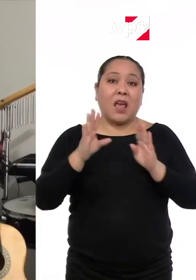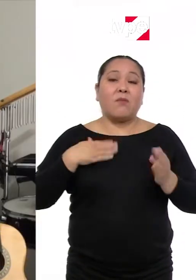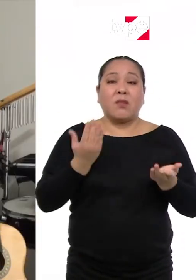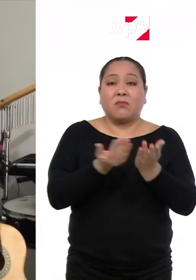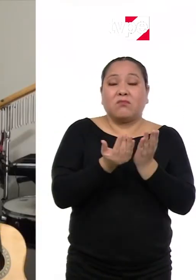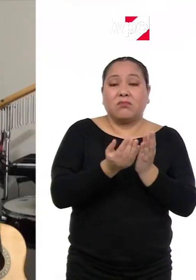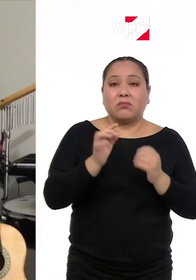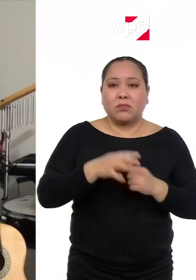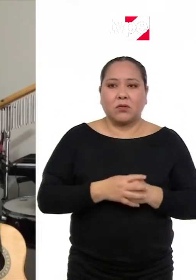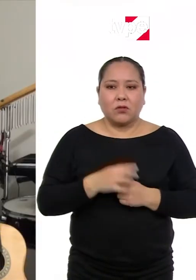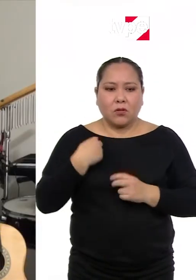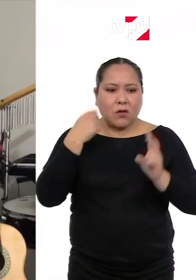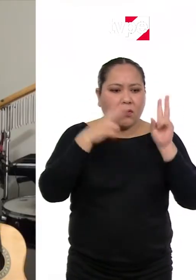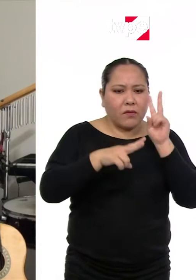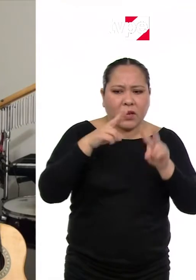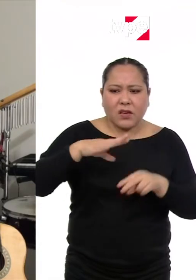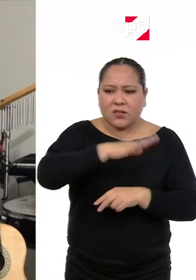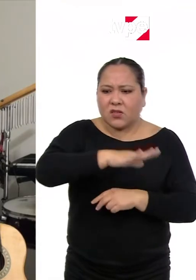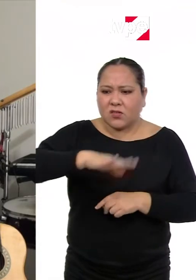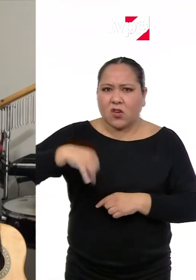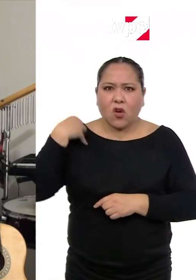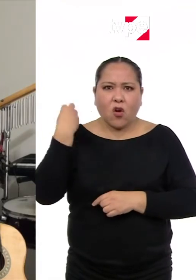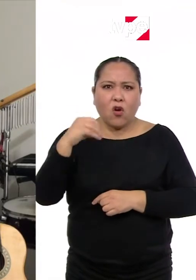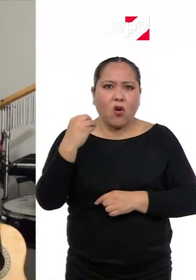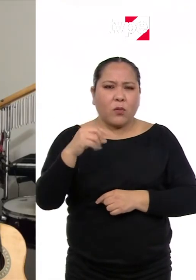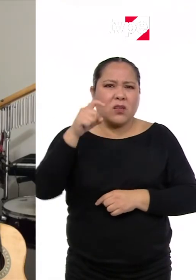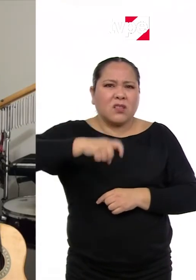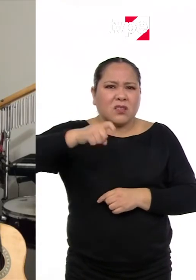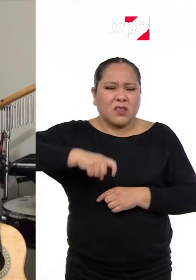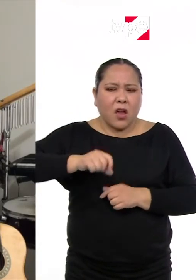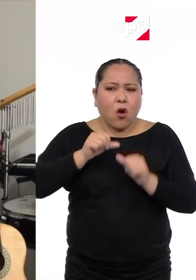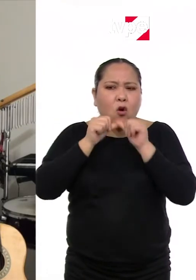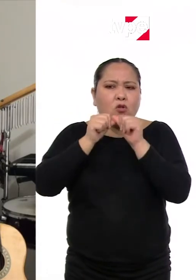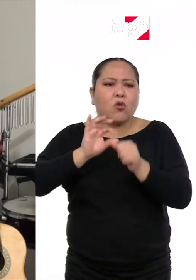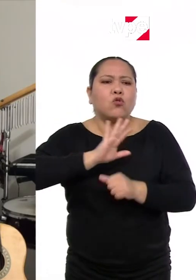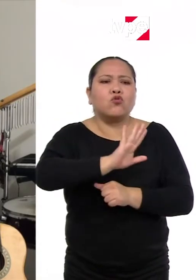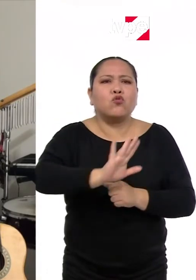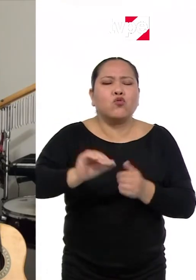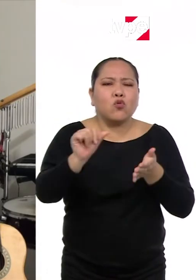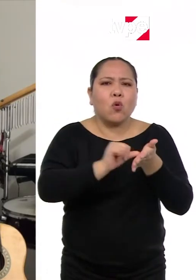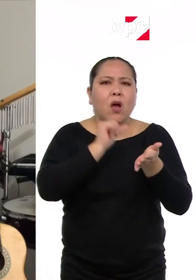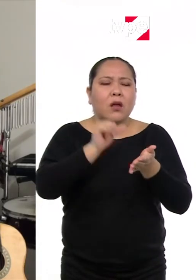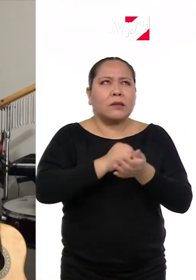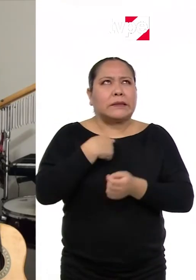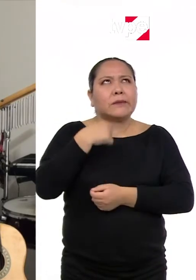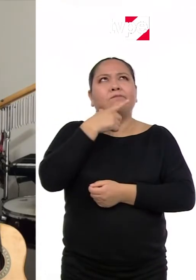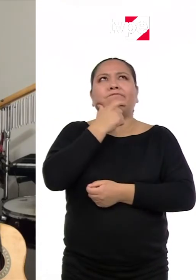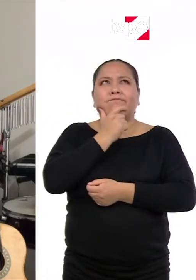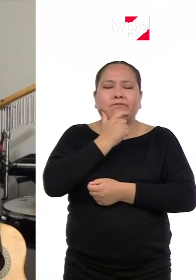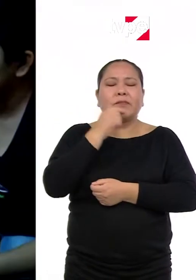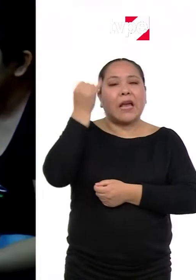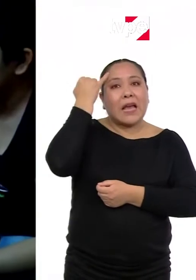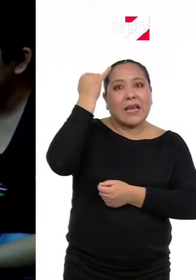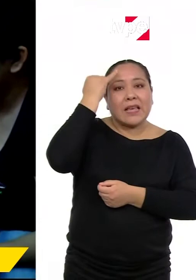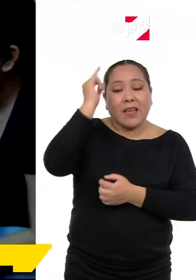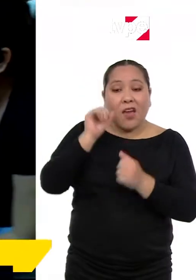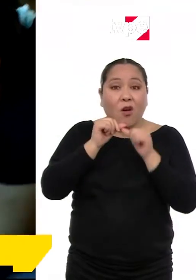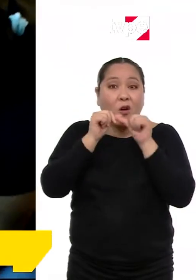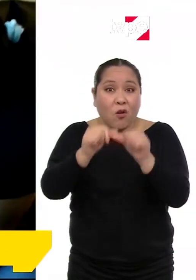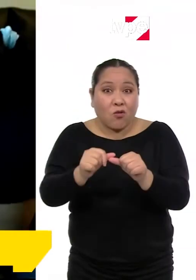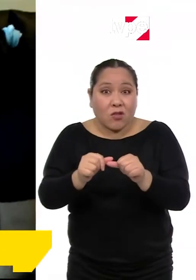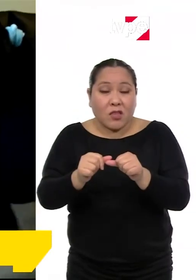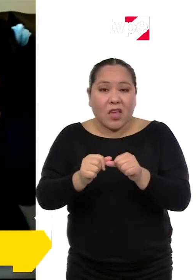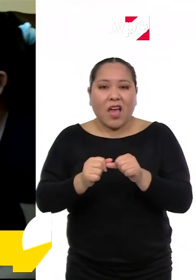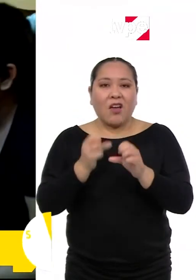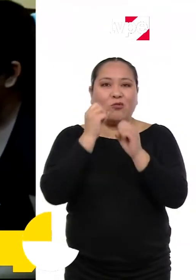pero después yo me di cuenta que estos niños y jóvenes necesitaban de seguir con su arte y tuve la idea de seguir